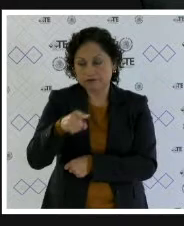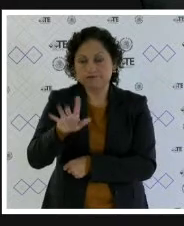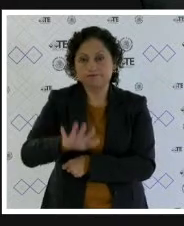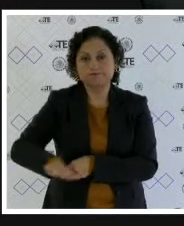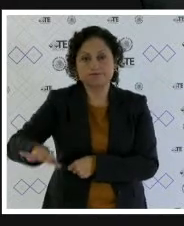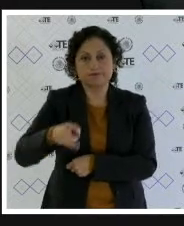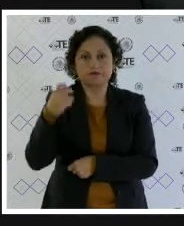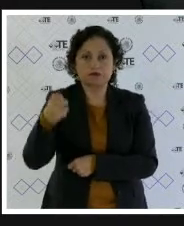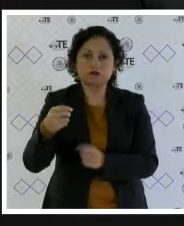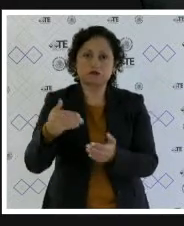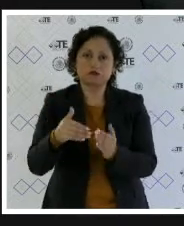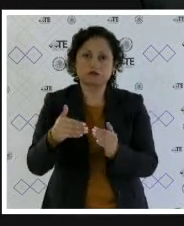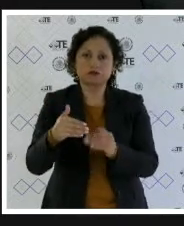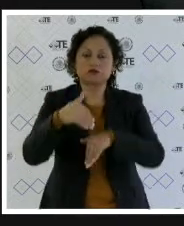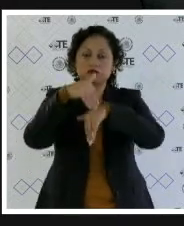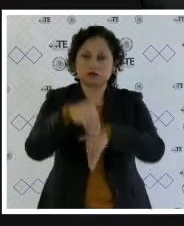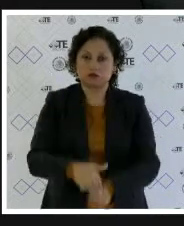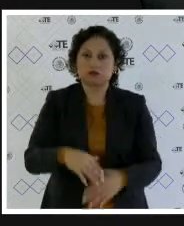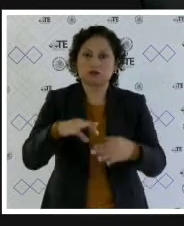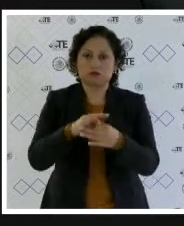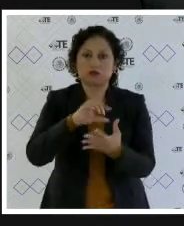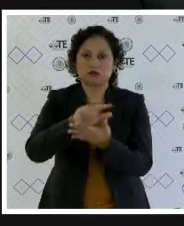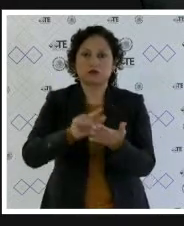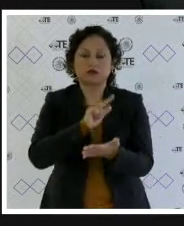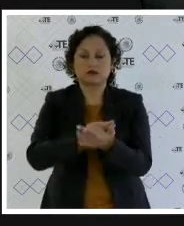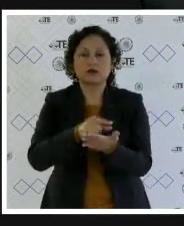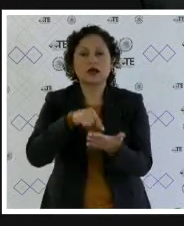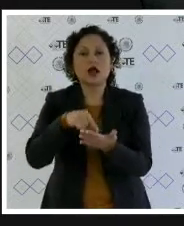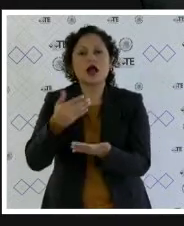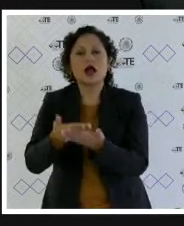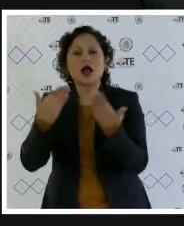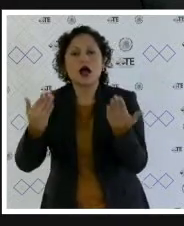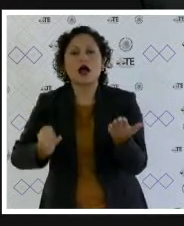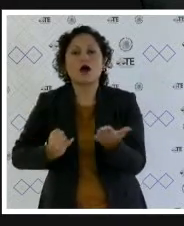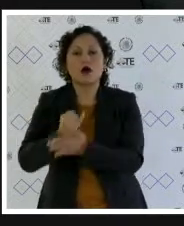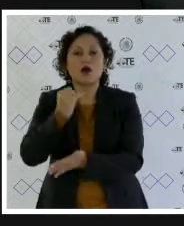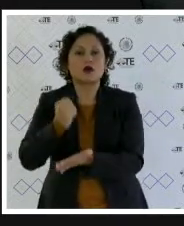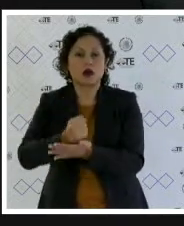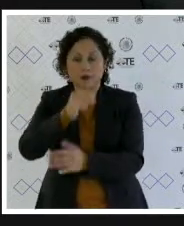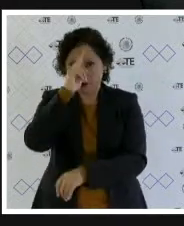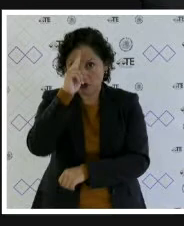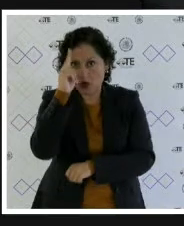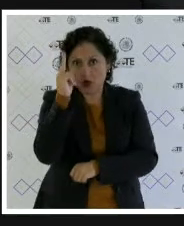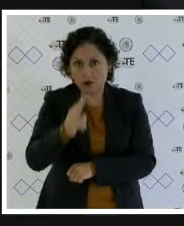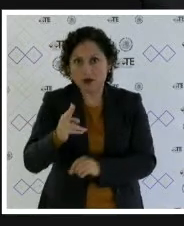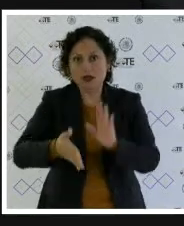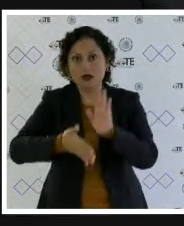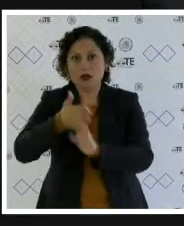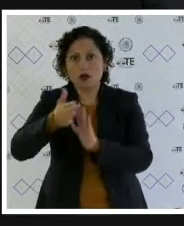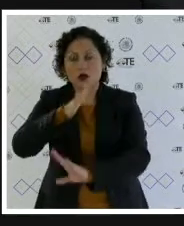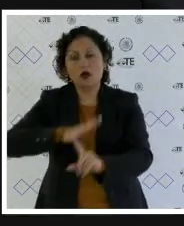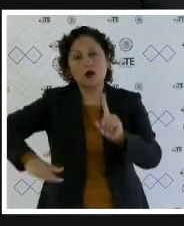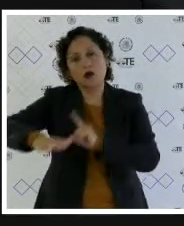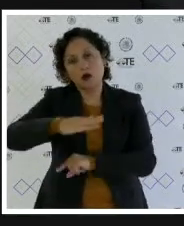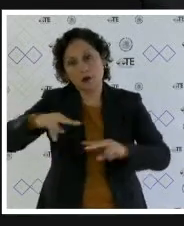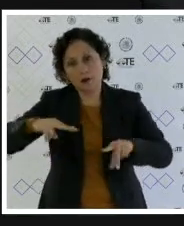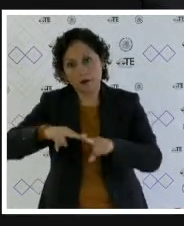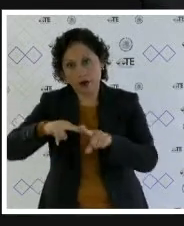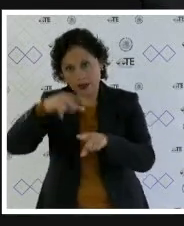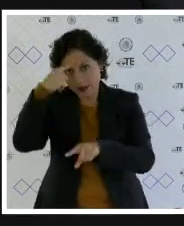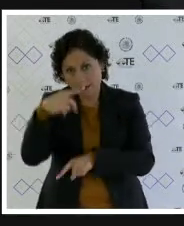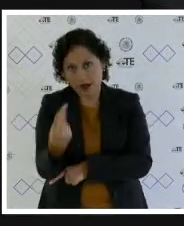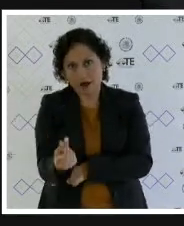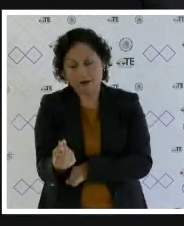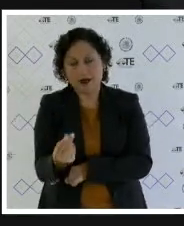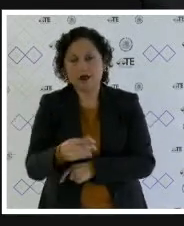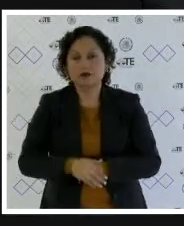plenitud de jurisdicción, se determina que son inviables los proyectos parque para perros, paseo del río. Infórmese de esta resolución a la